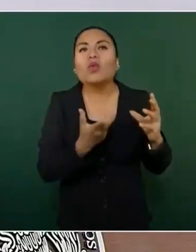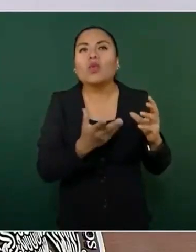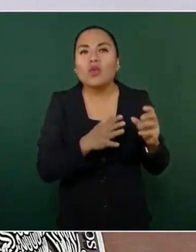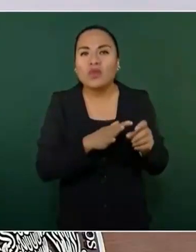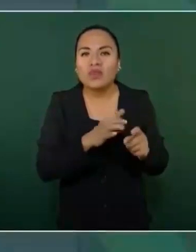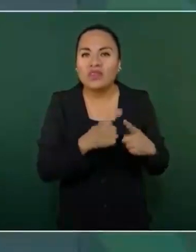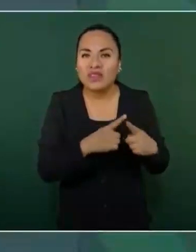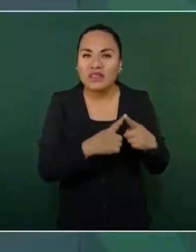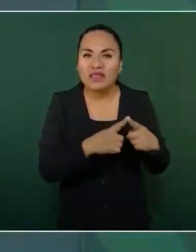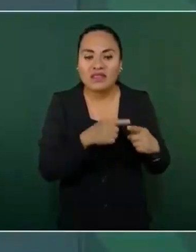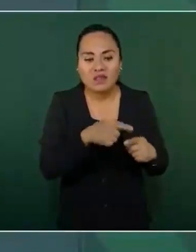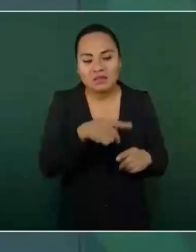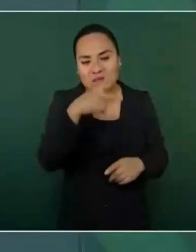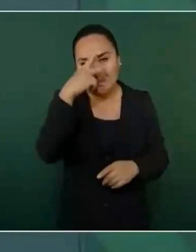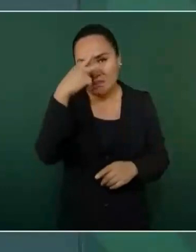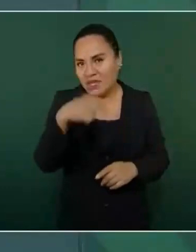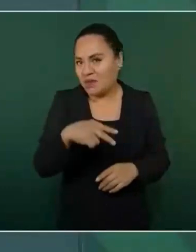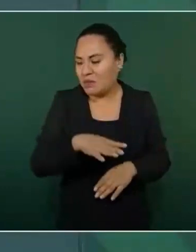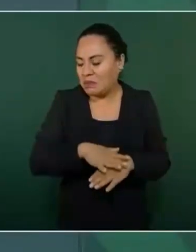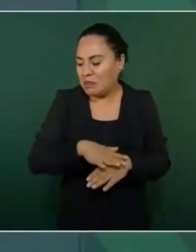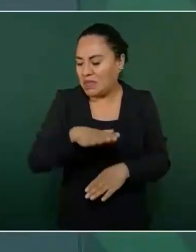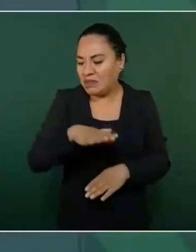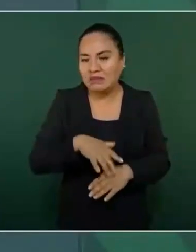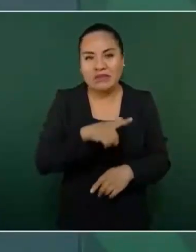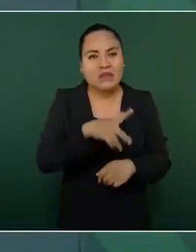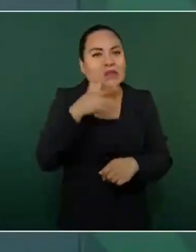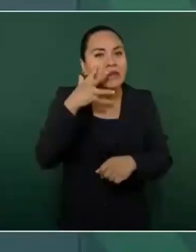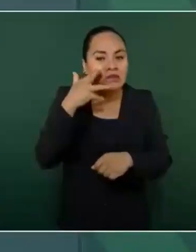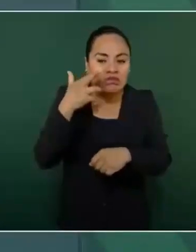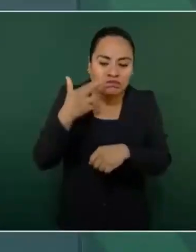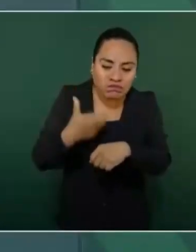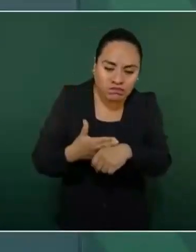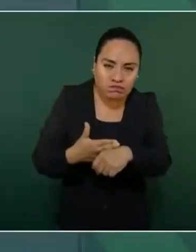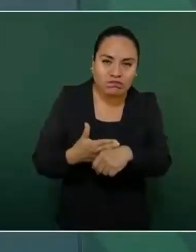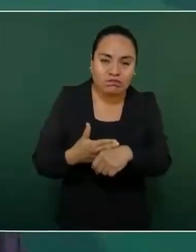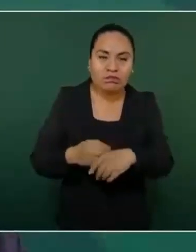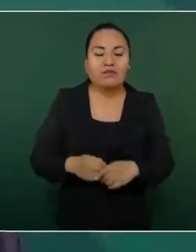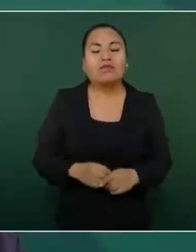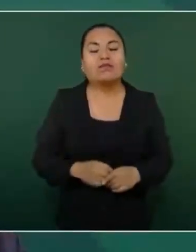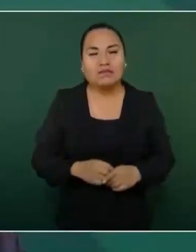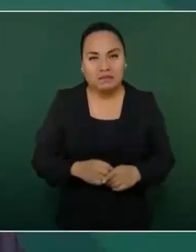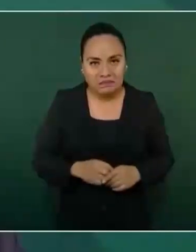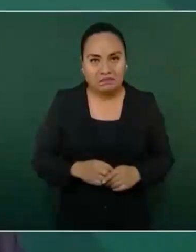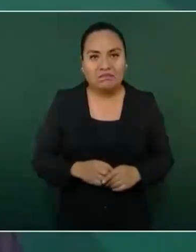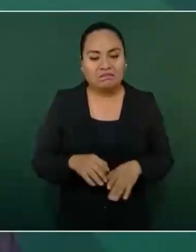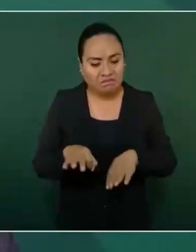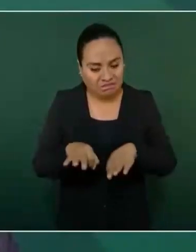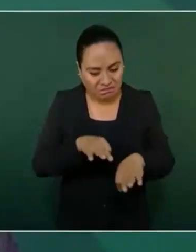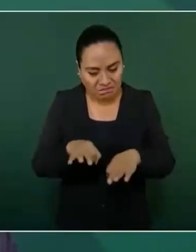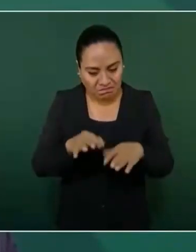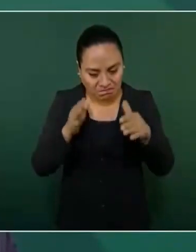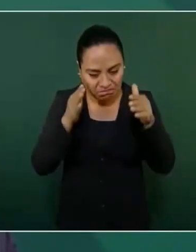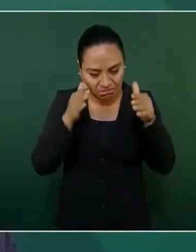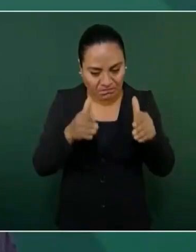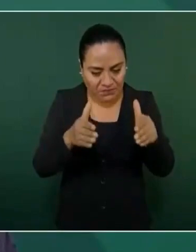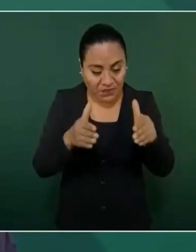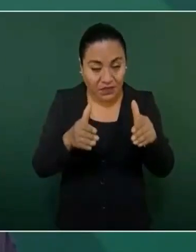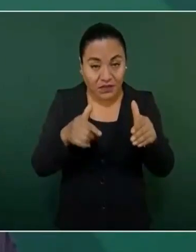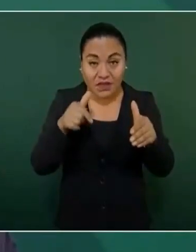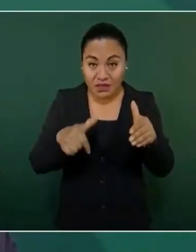Los más responsables. Y de manera especial, los de Oaxaca.